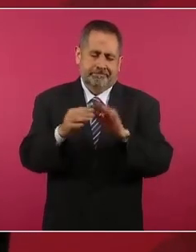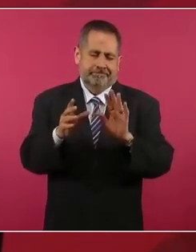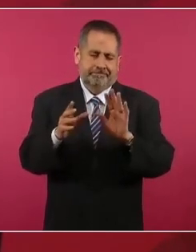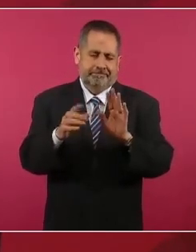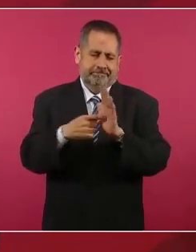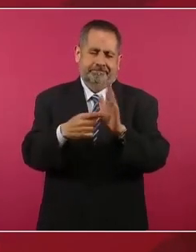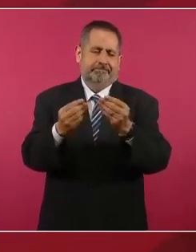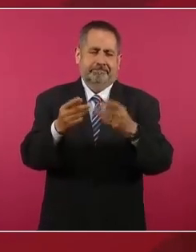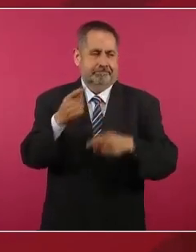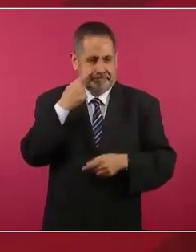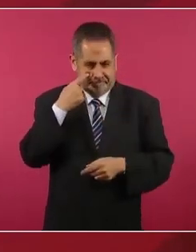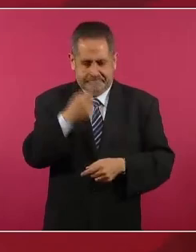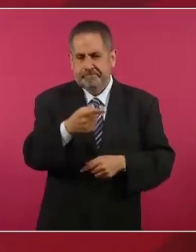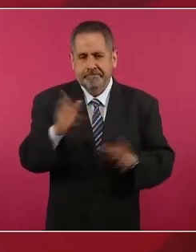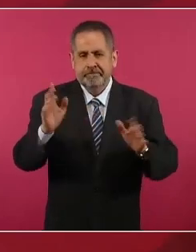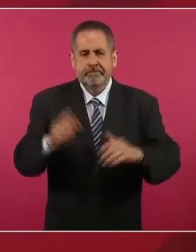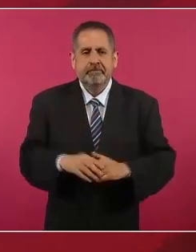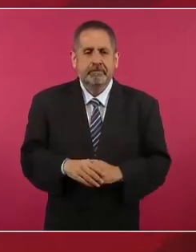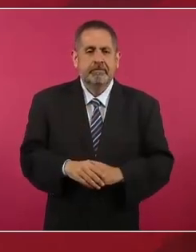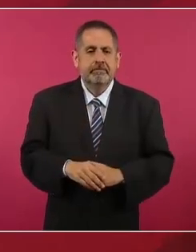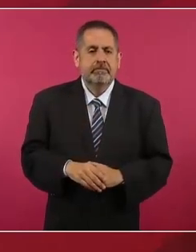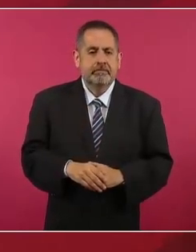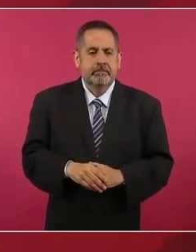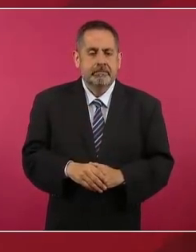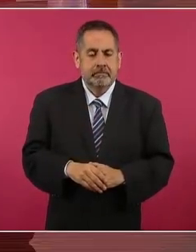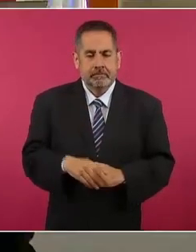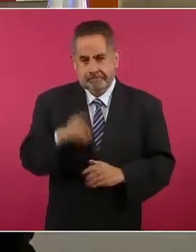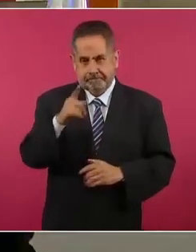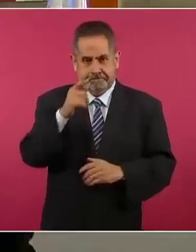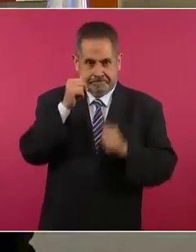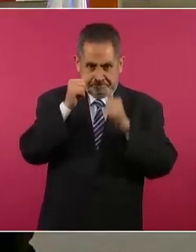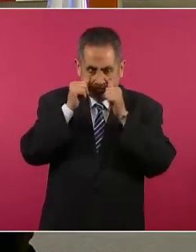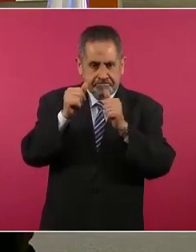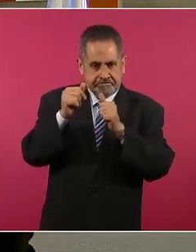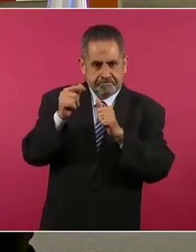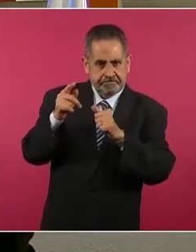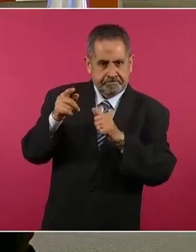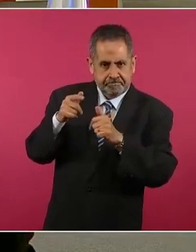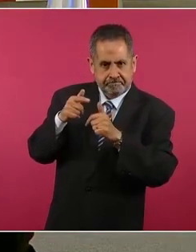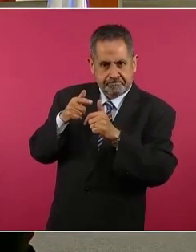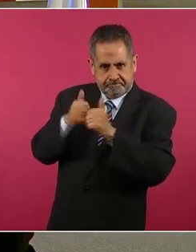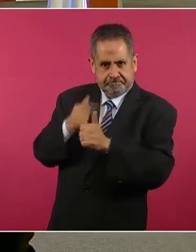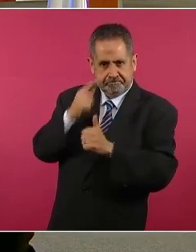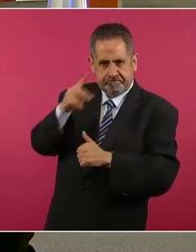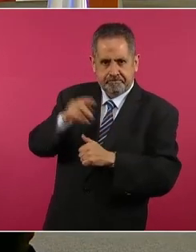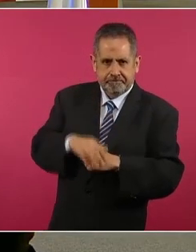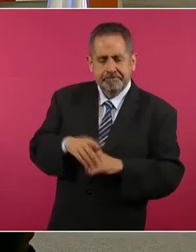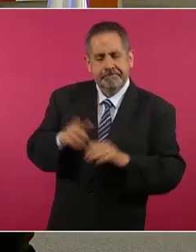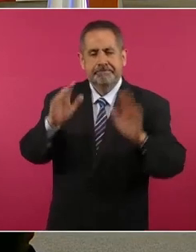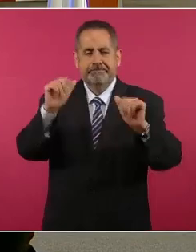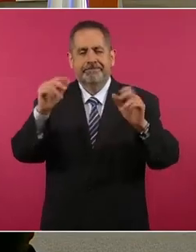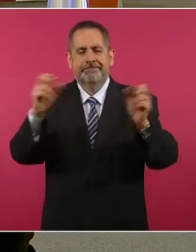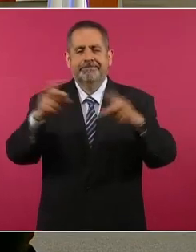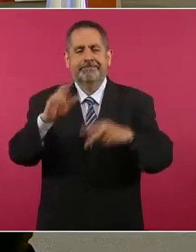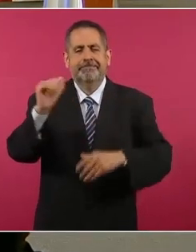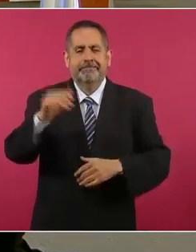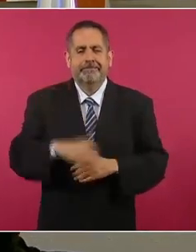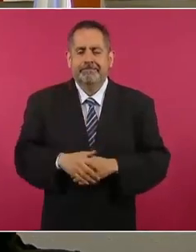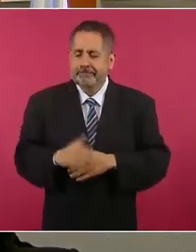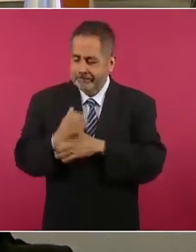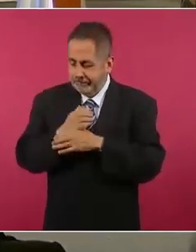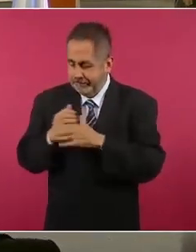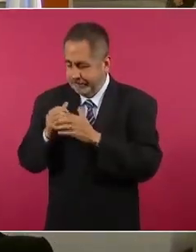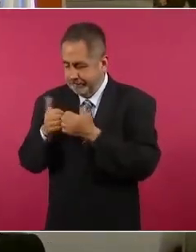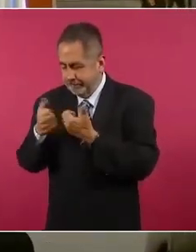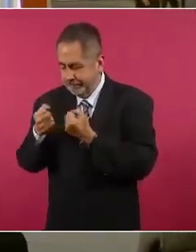pero ahí queda eso. Entonces, ahora sí ya, café con